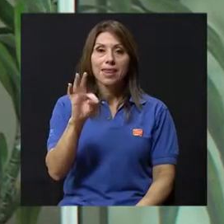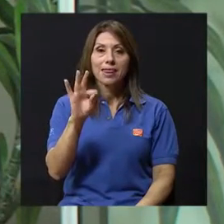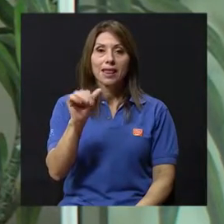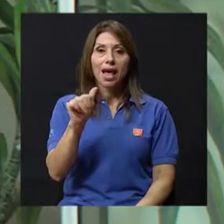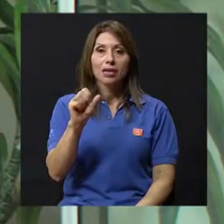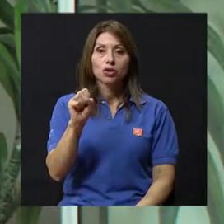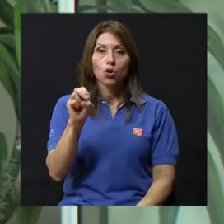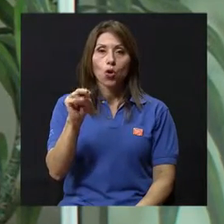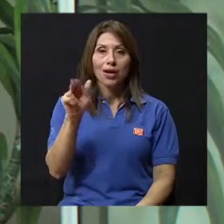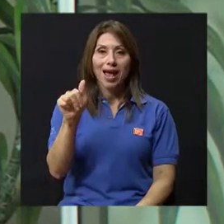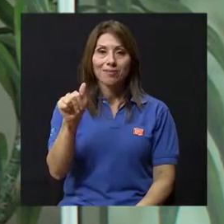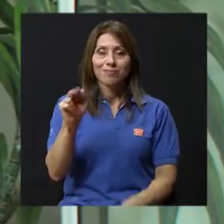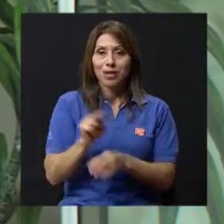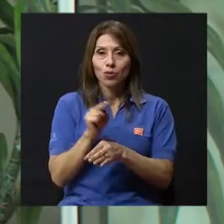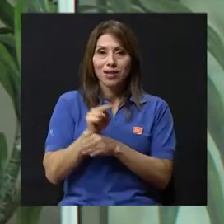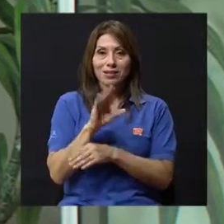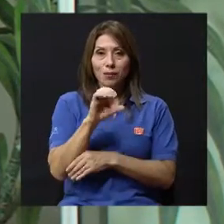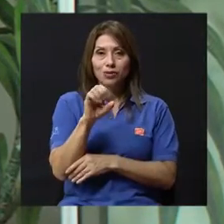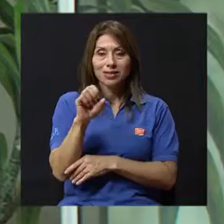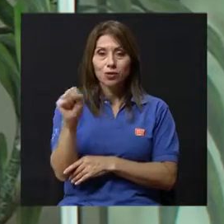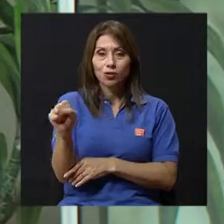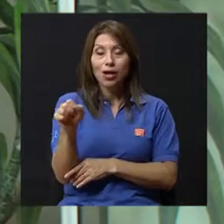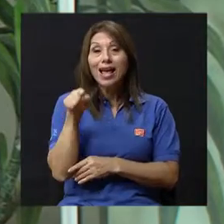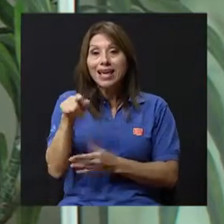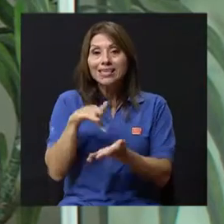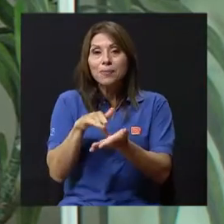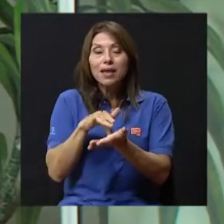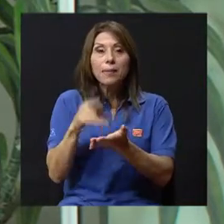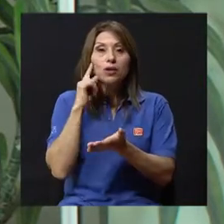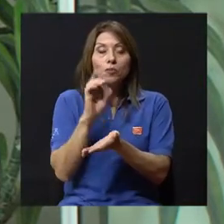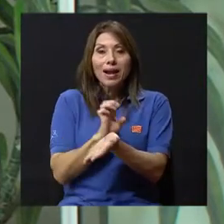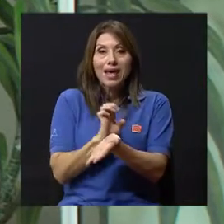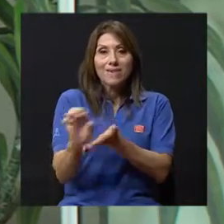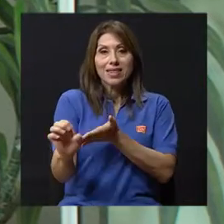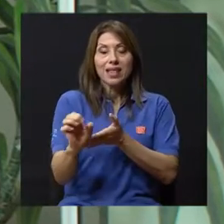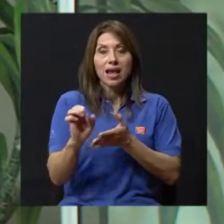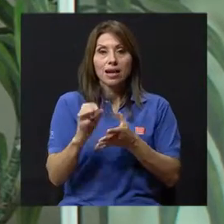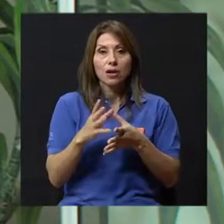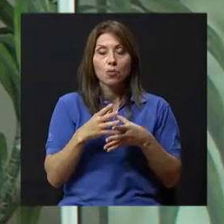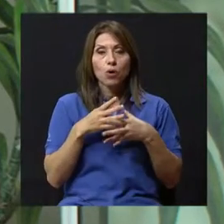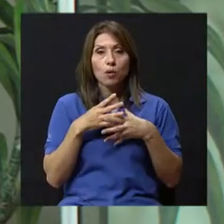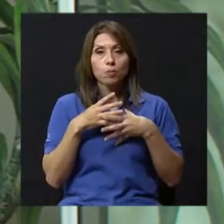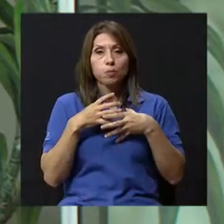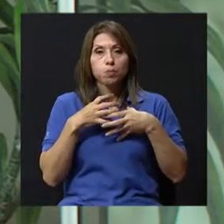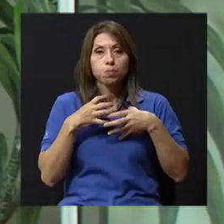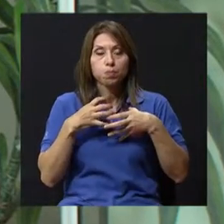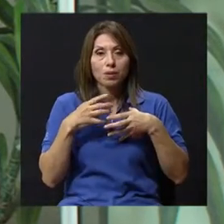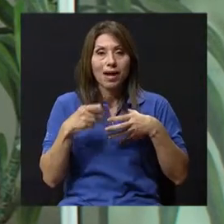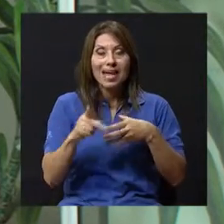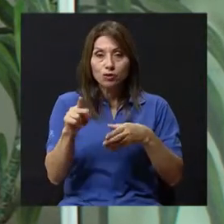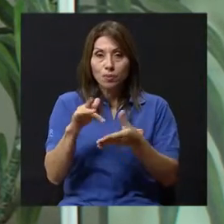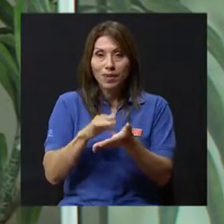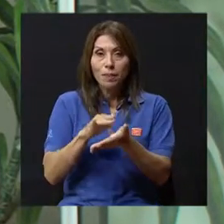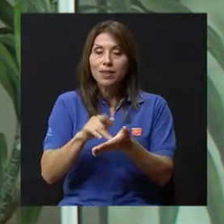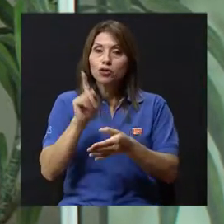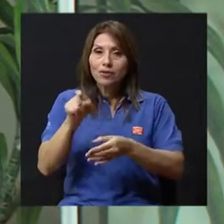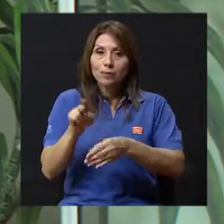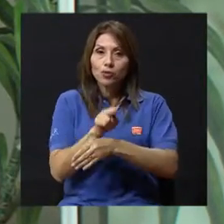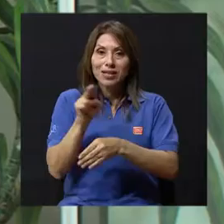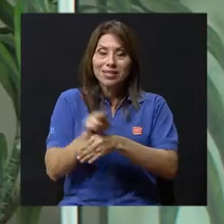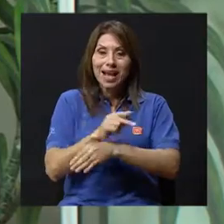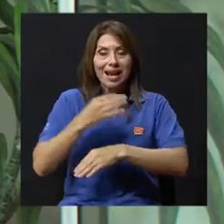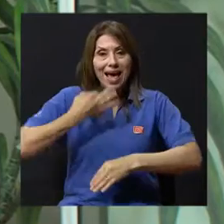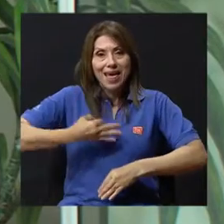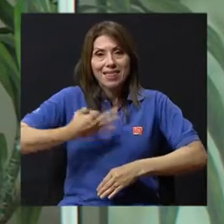Seguro Social, que son medicamentos para evitar la inflamación. Entonces, son los medicamentos que debemos utilizar a diario,